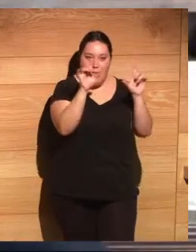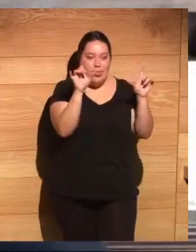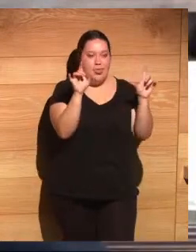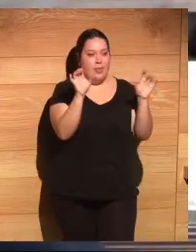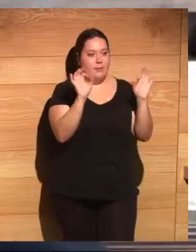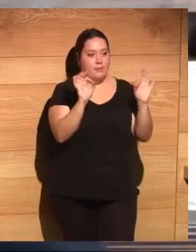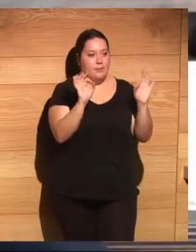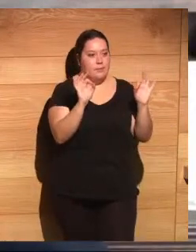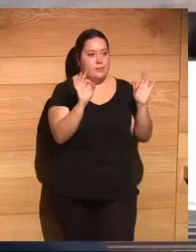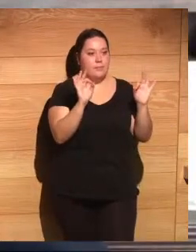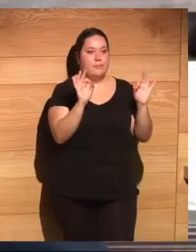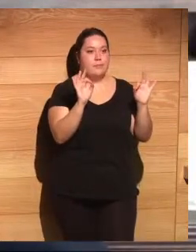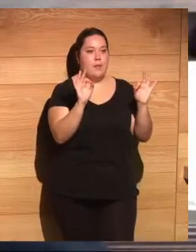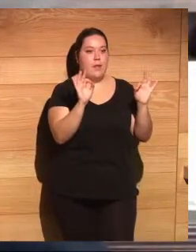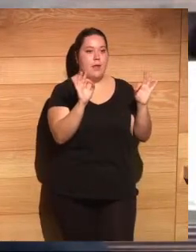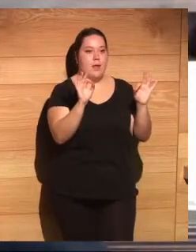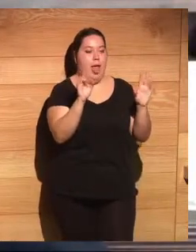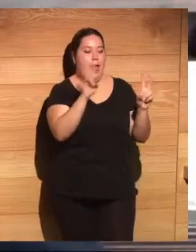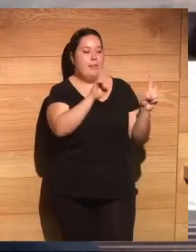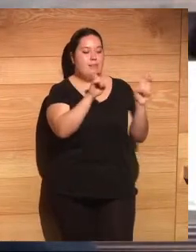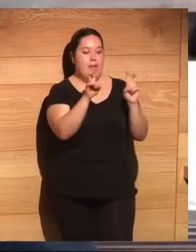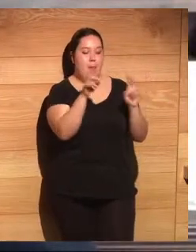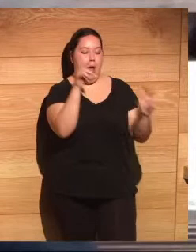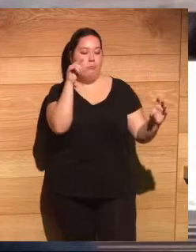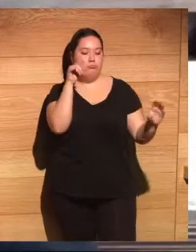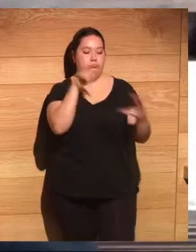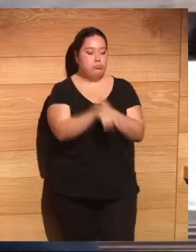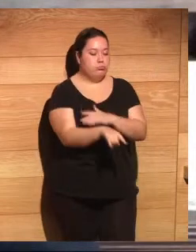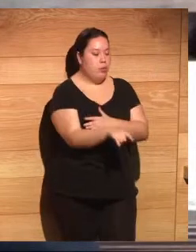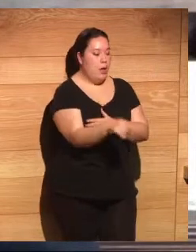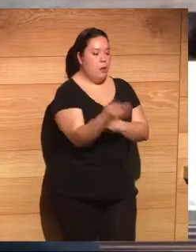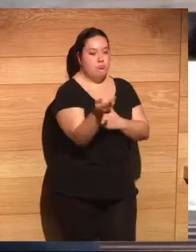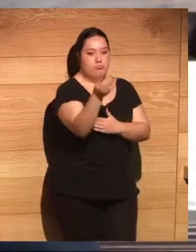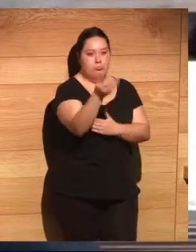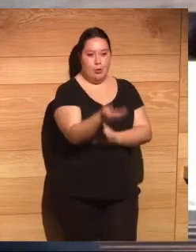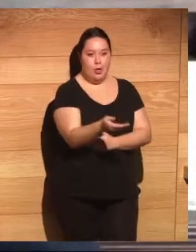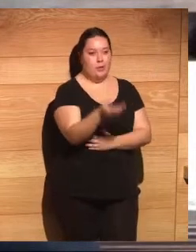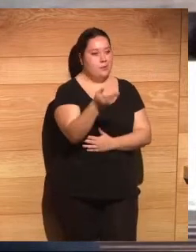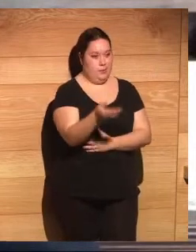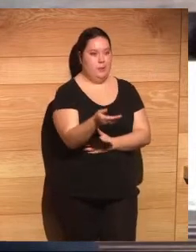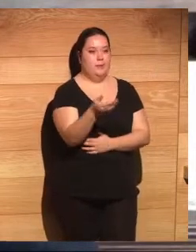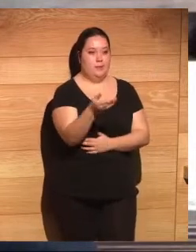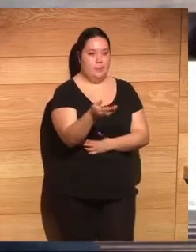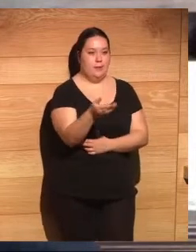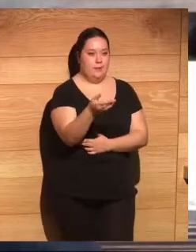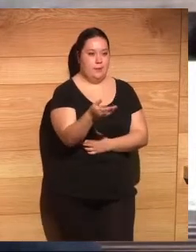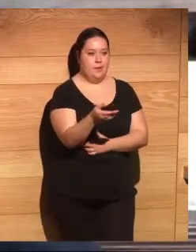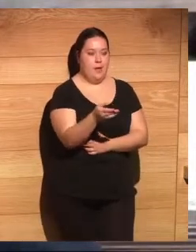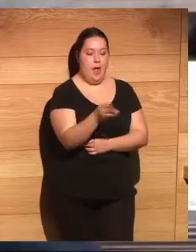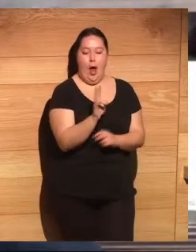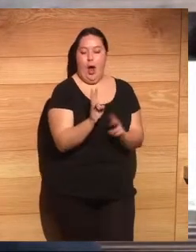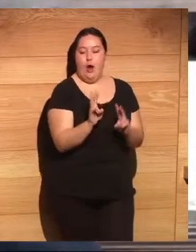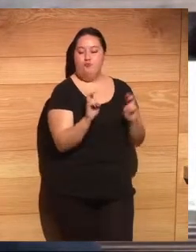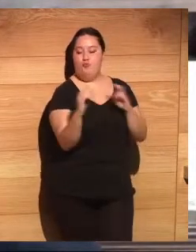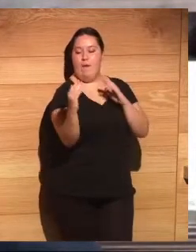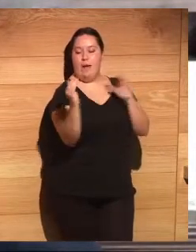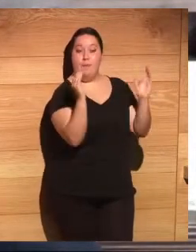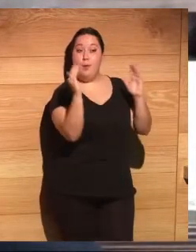abordan uno de los temas fundamentales de esta nueva era